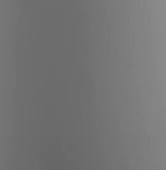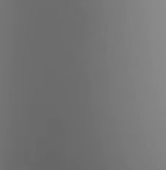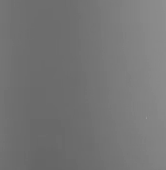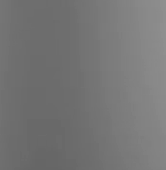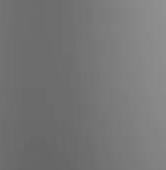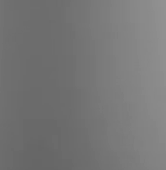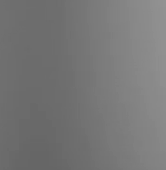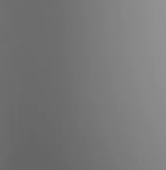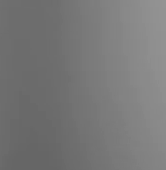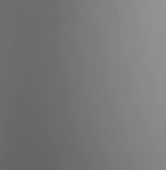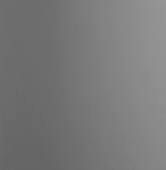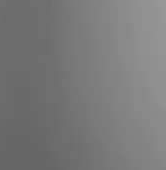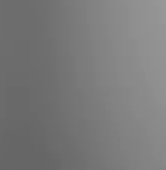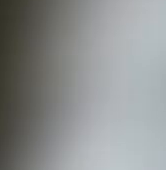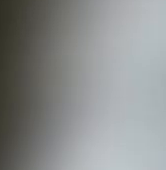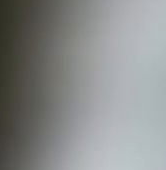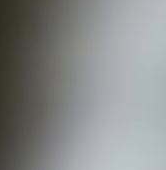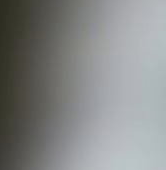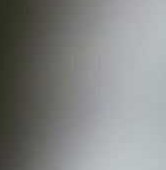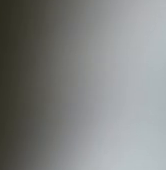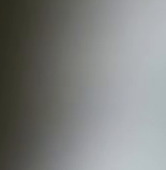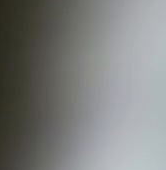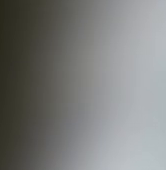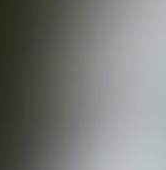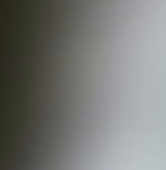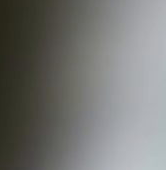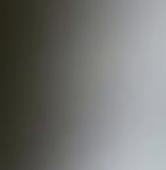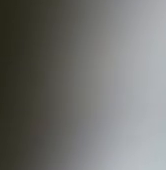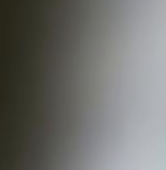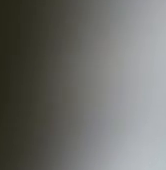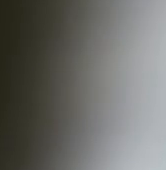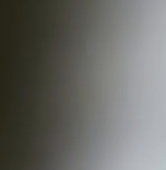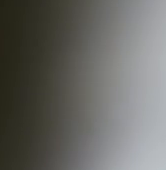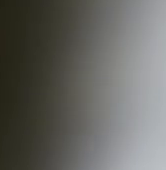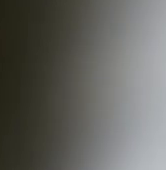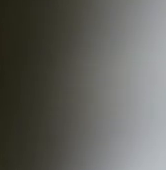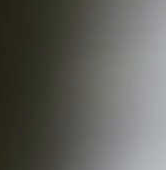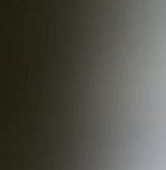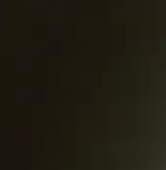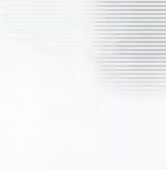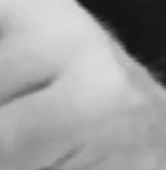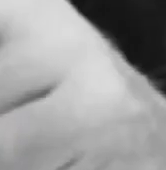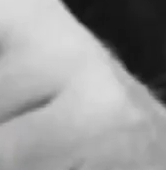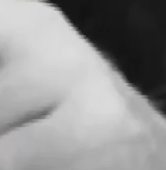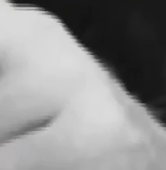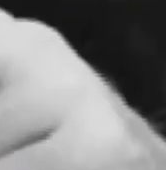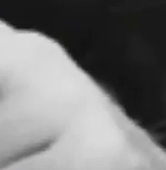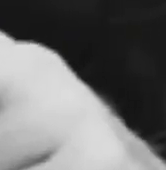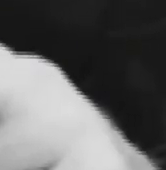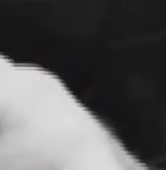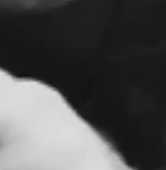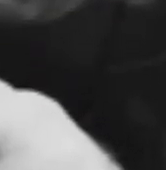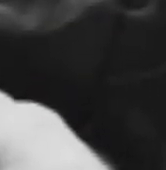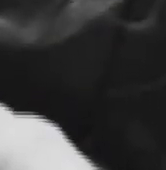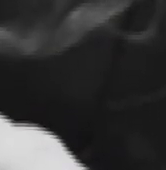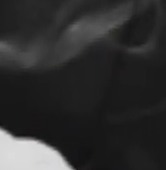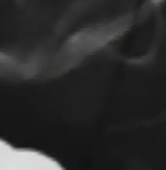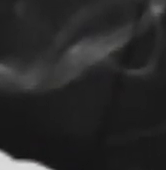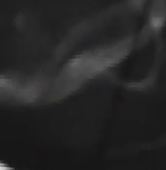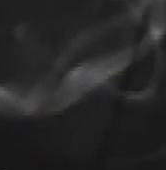responsable de la inteligencia naval, lo reclutó como analista con el grado de teniente. En 1953,